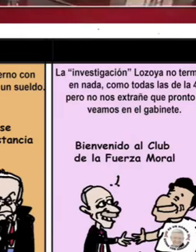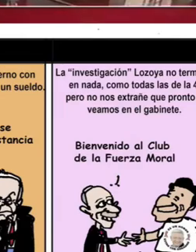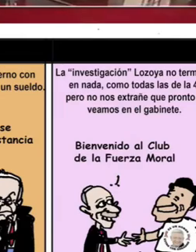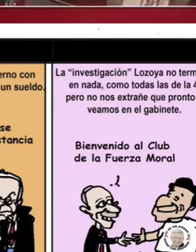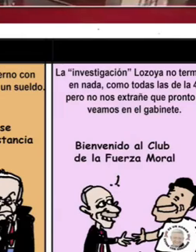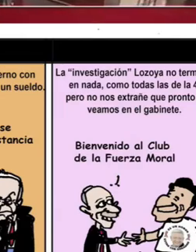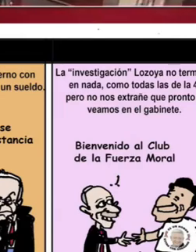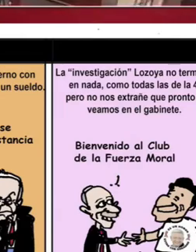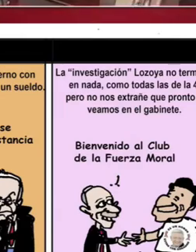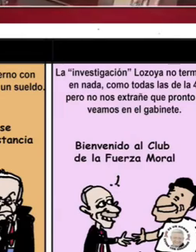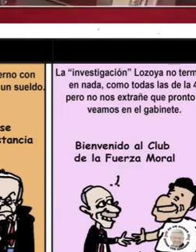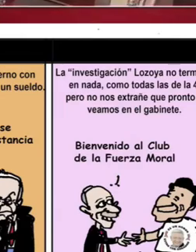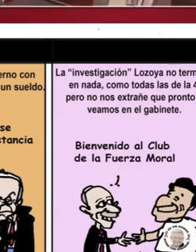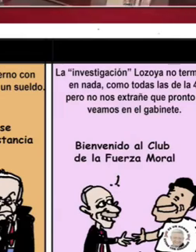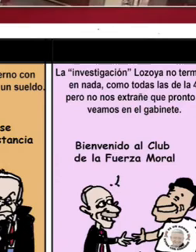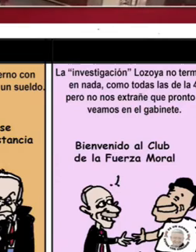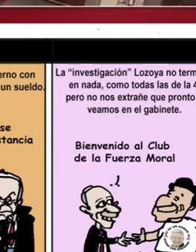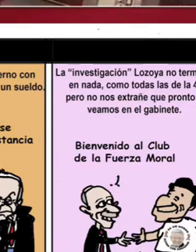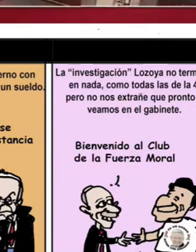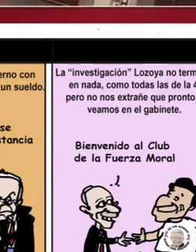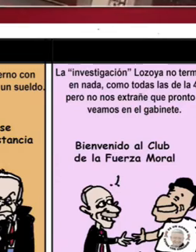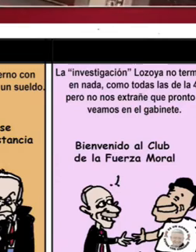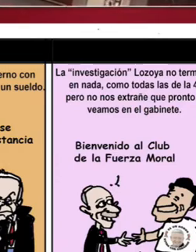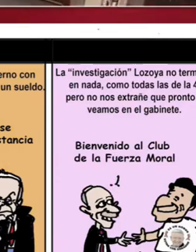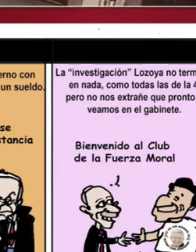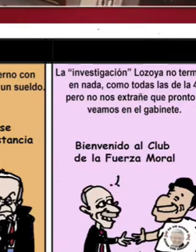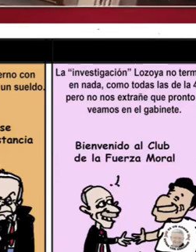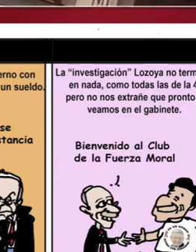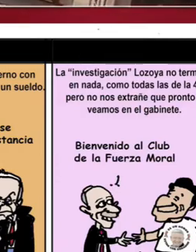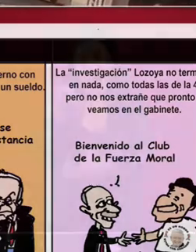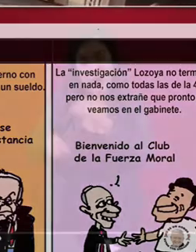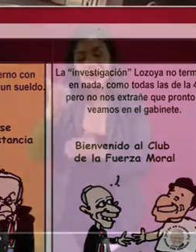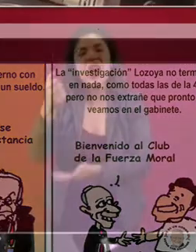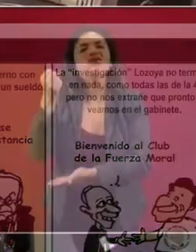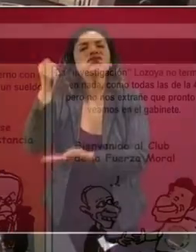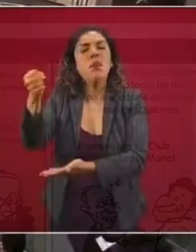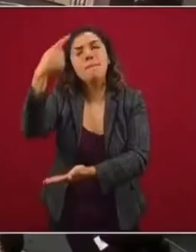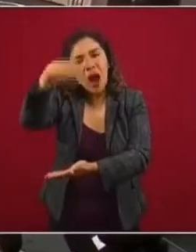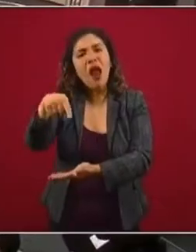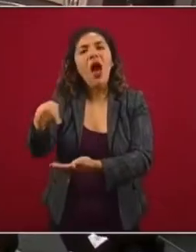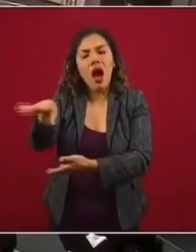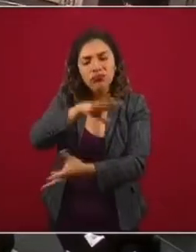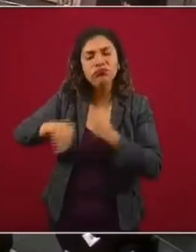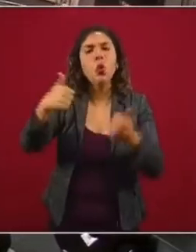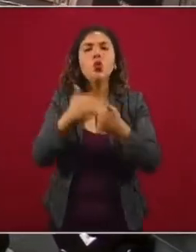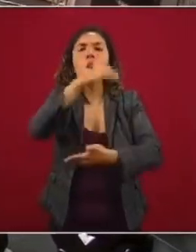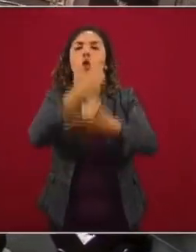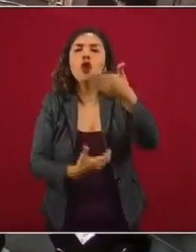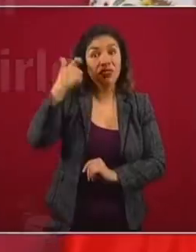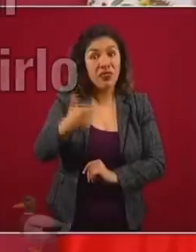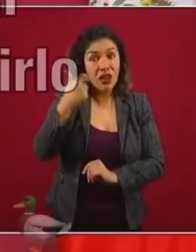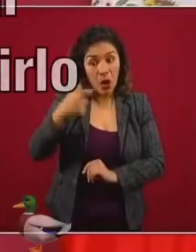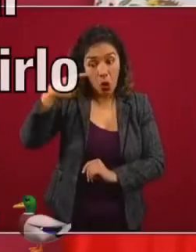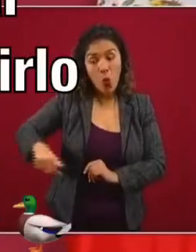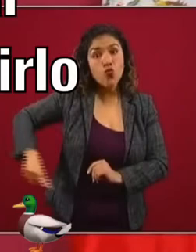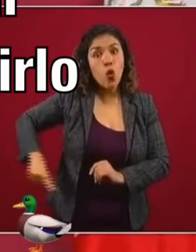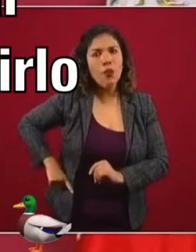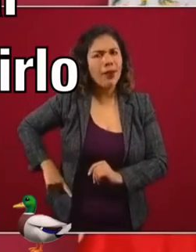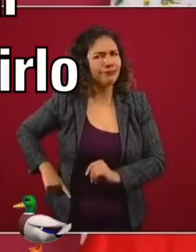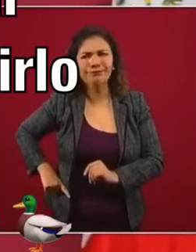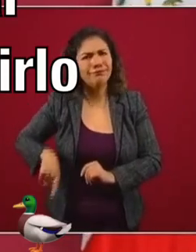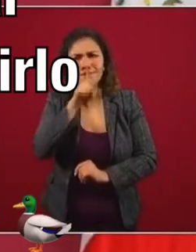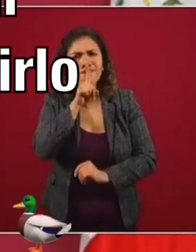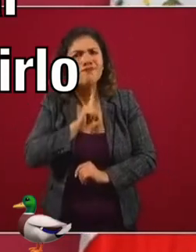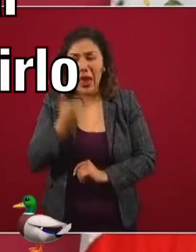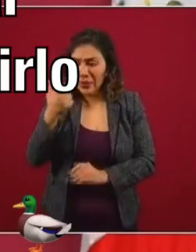porque tiene que ver con las mordidas que se entregaban para recibir contratos en el gobierno. El presupuesto es dinero del pueblo.